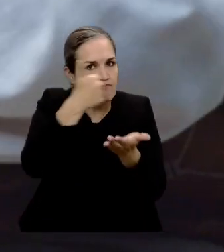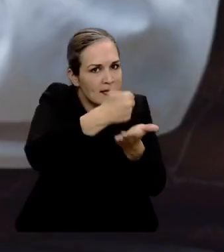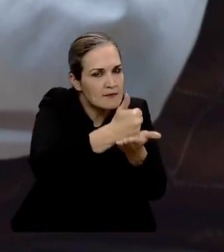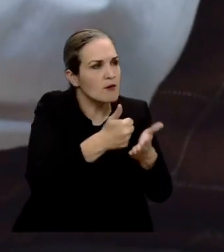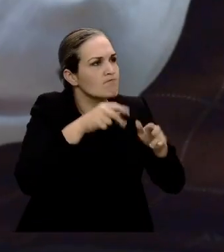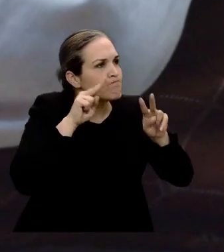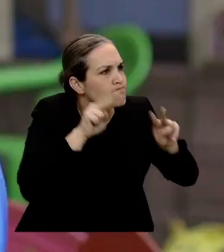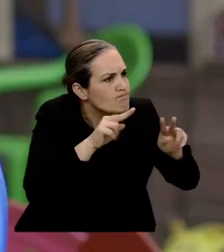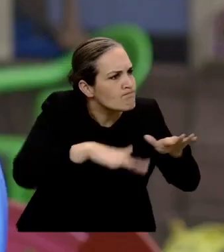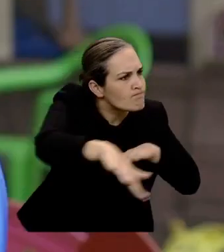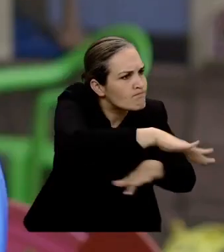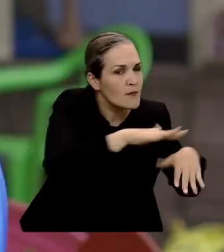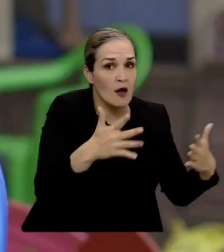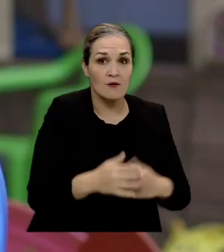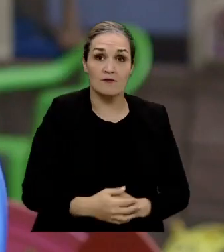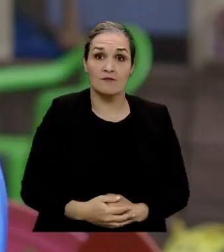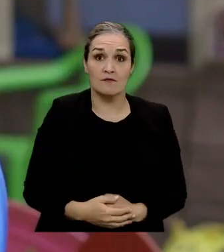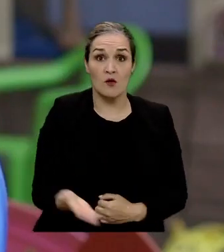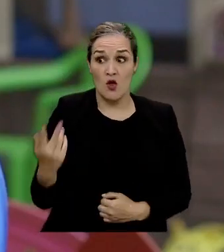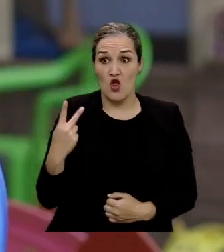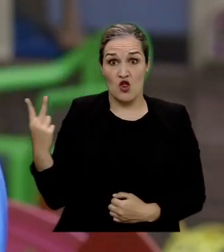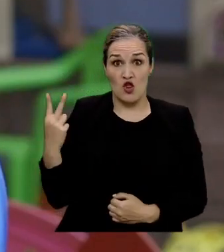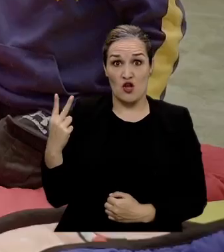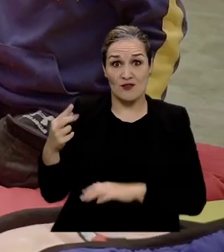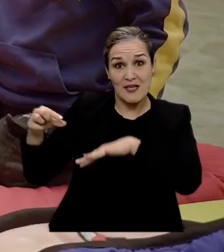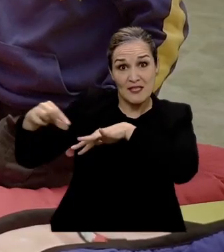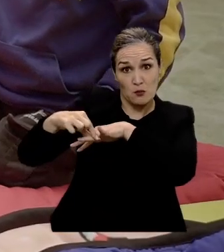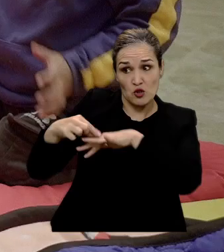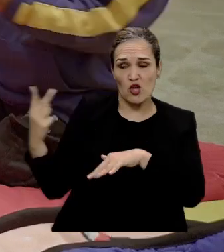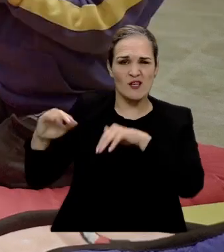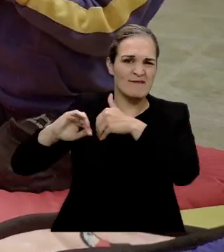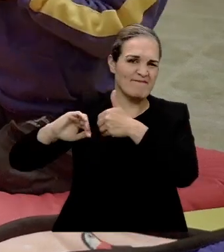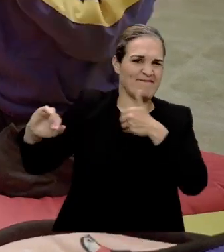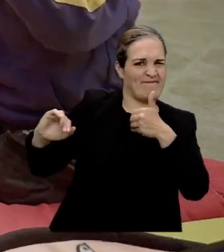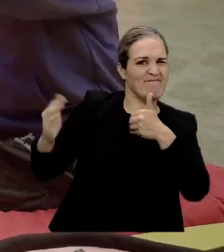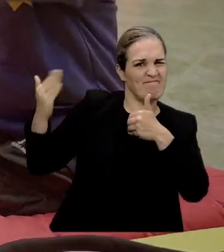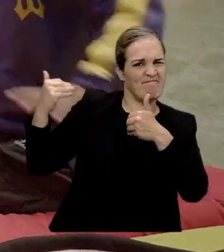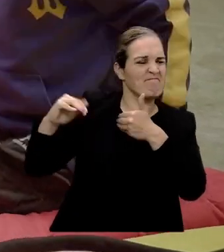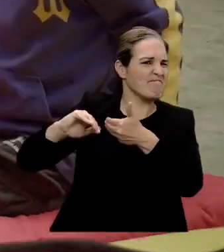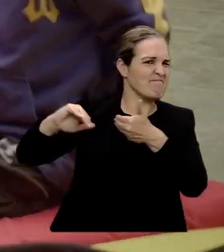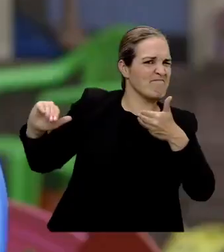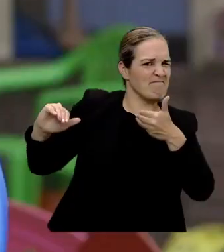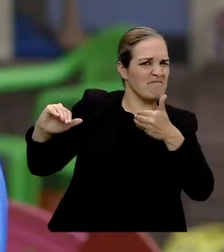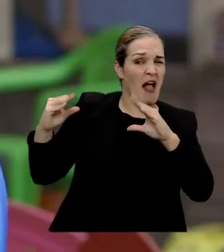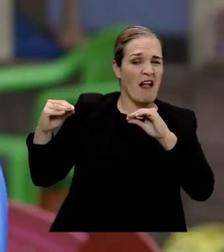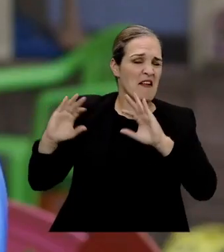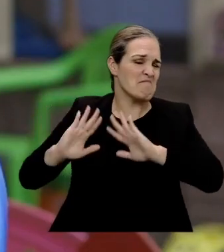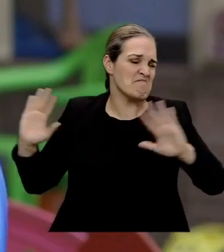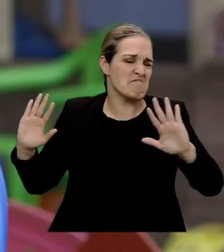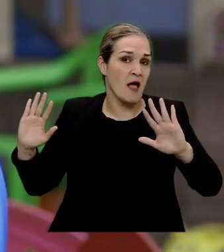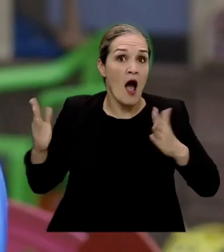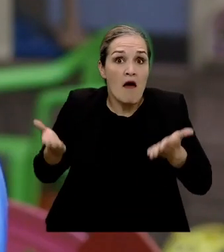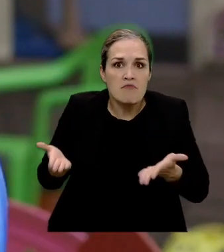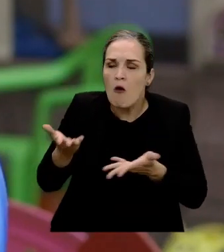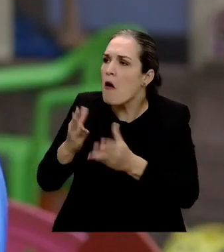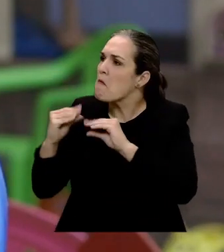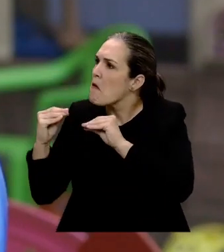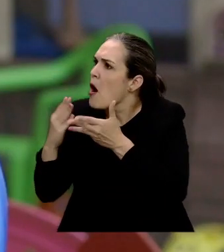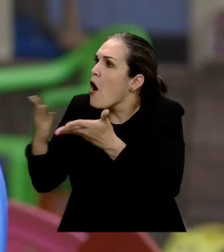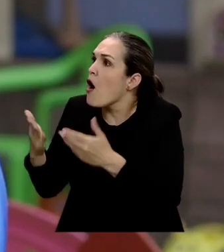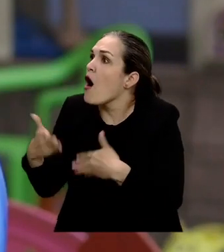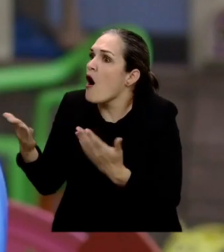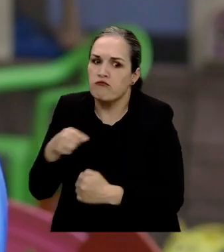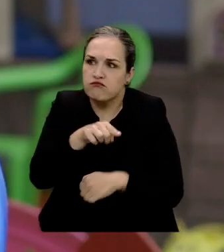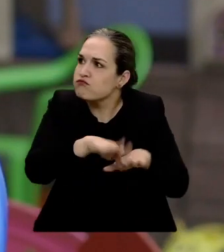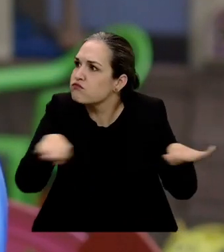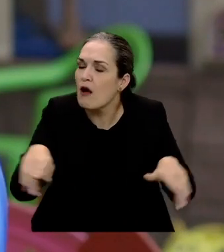asistir. Ya estamos más unidos, ya hablamos más. Bueno, yo con mi esposa igual no hablaba mucho. Pregunta, dice, ¿qué han hecho los chicos?